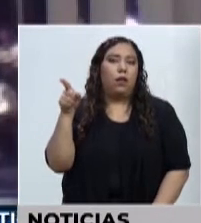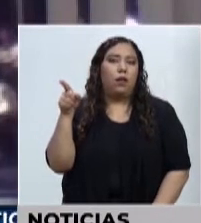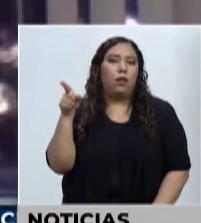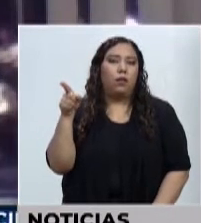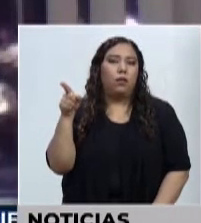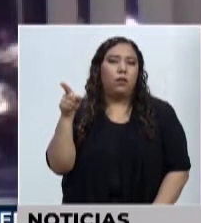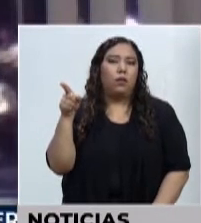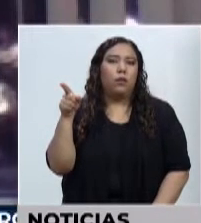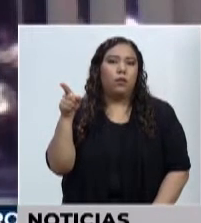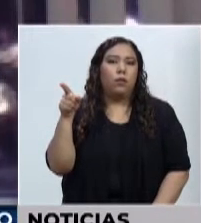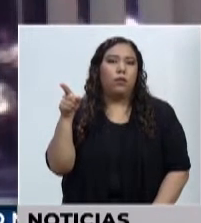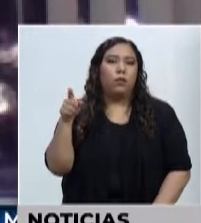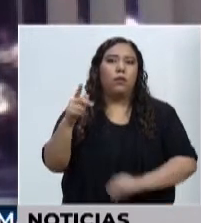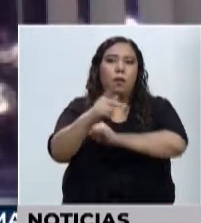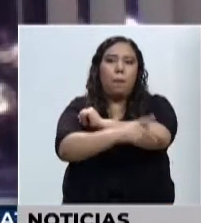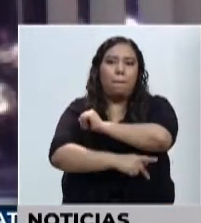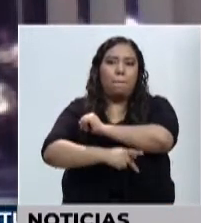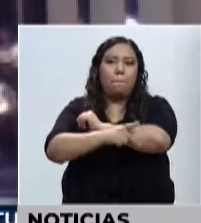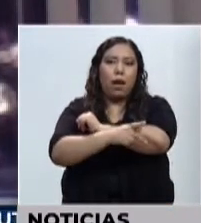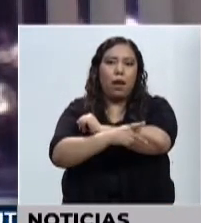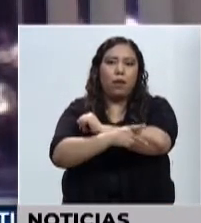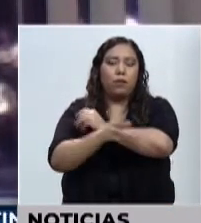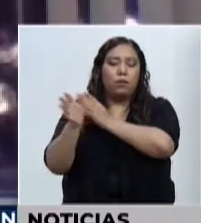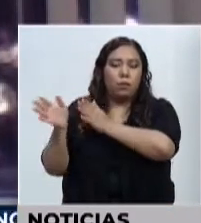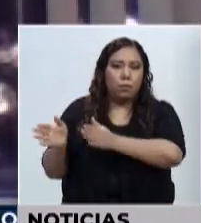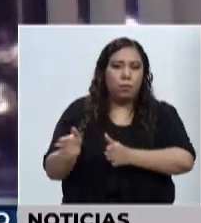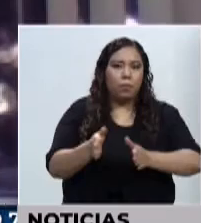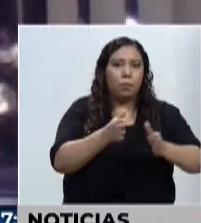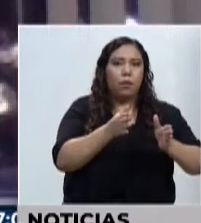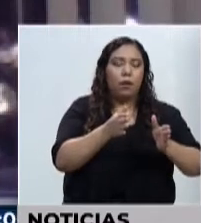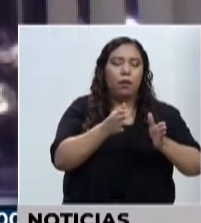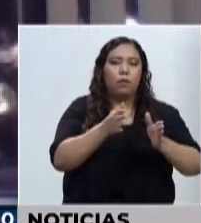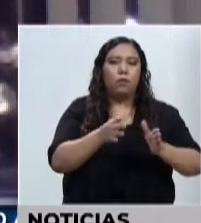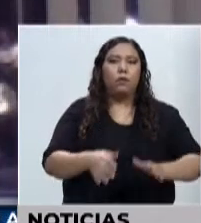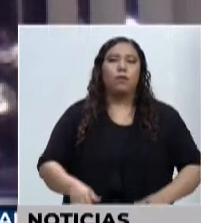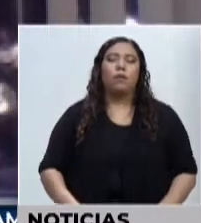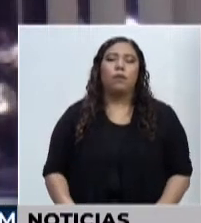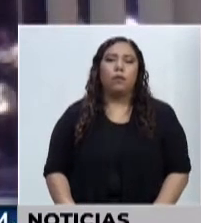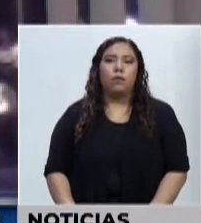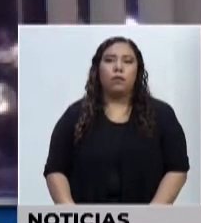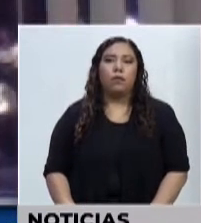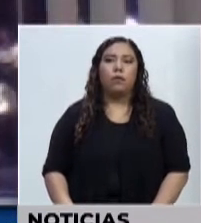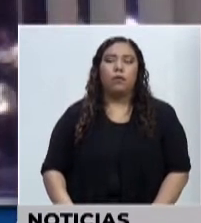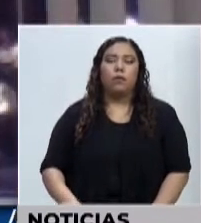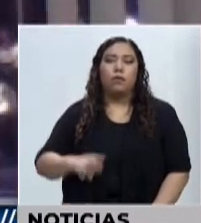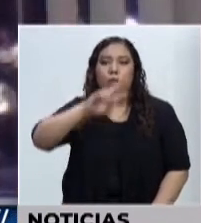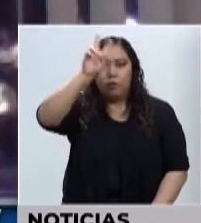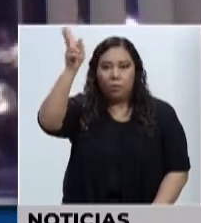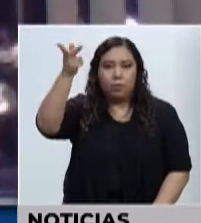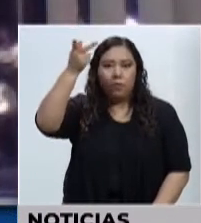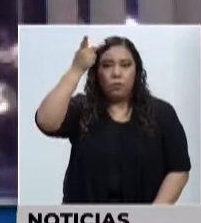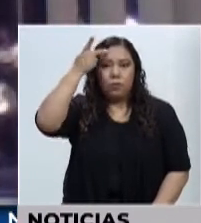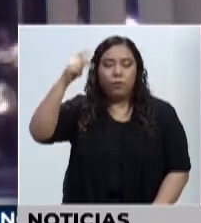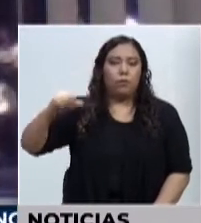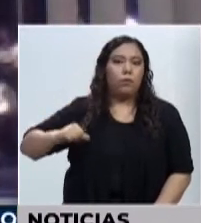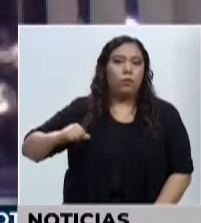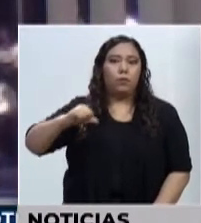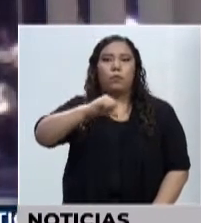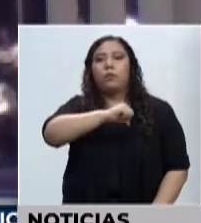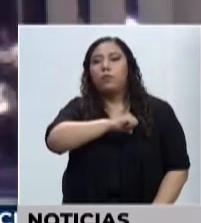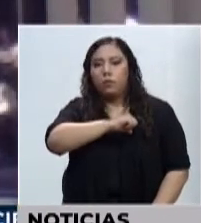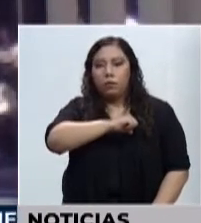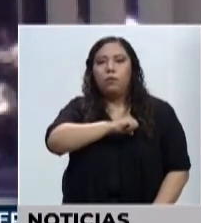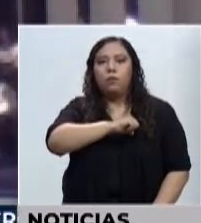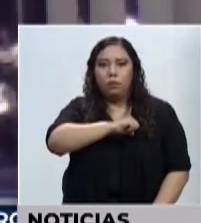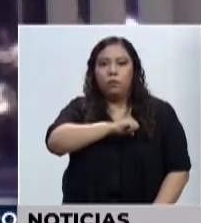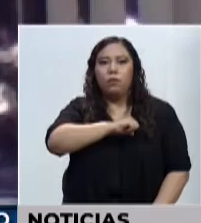división de país y de plan de nación, donde establecen que la administración pública se hará mediante la gestión para